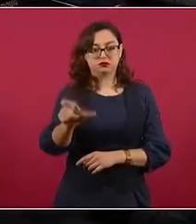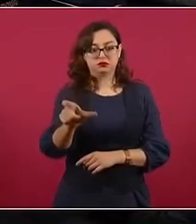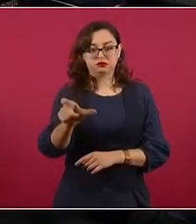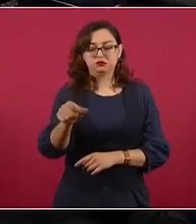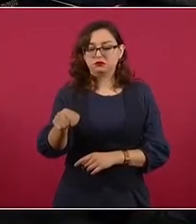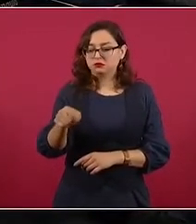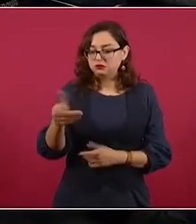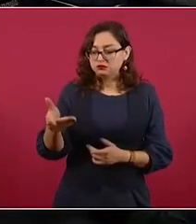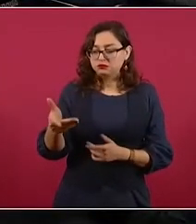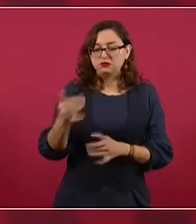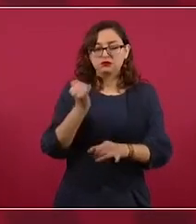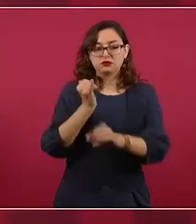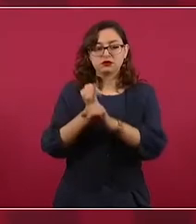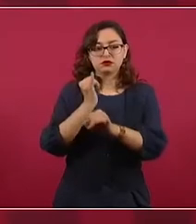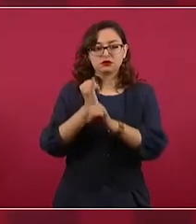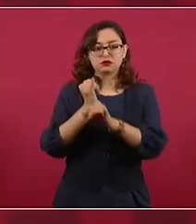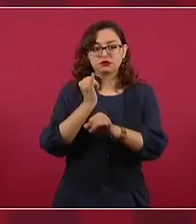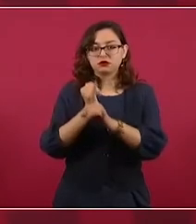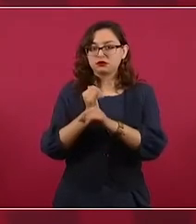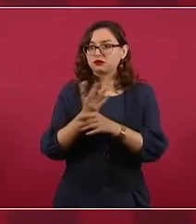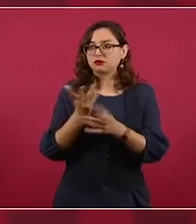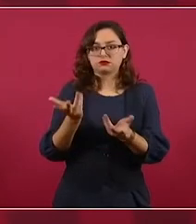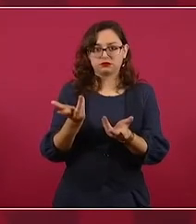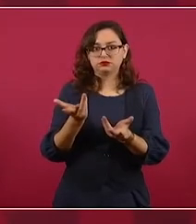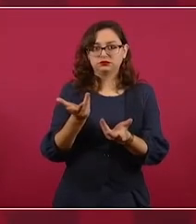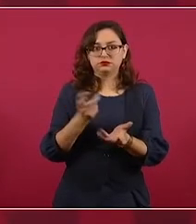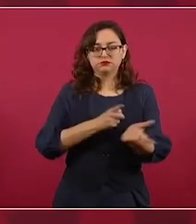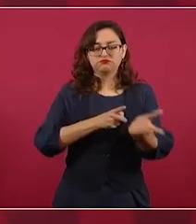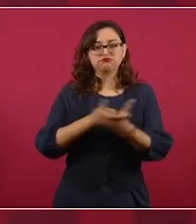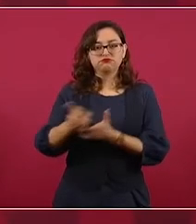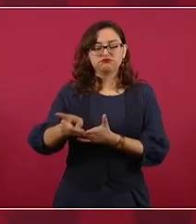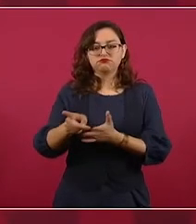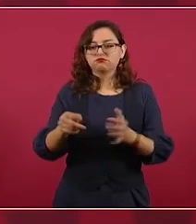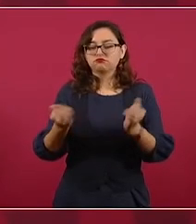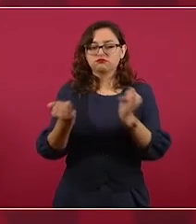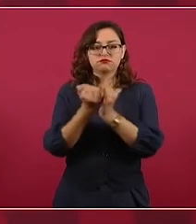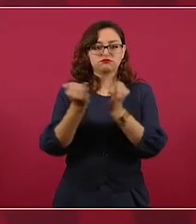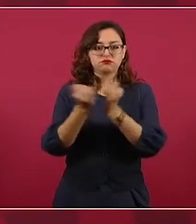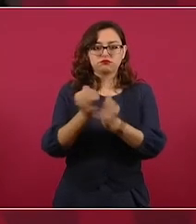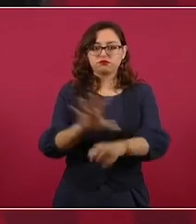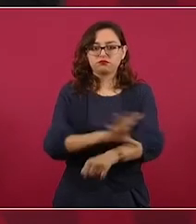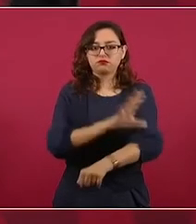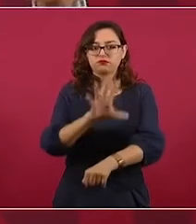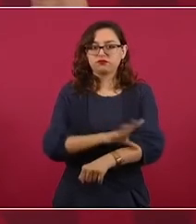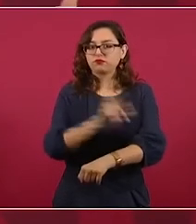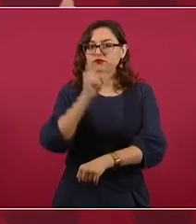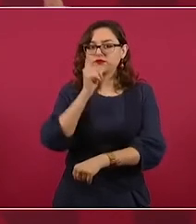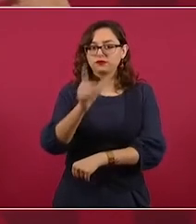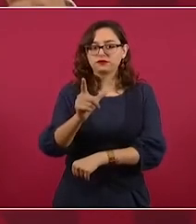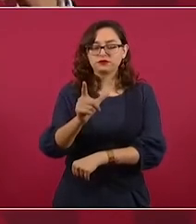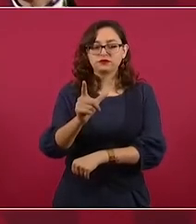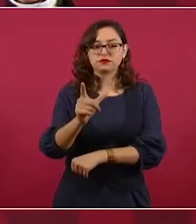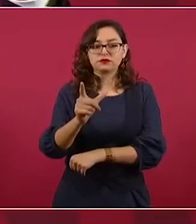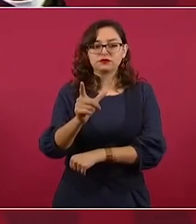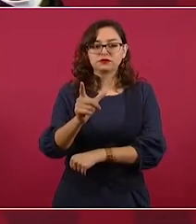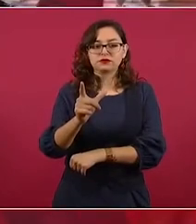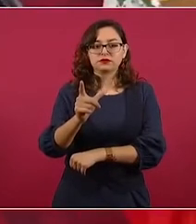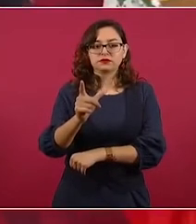Es un servicio como el de la luz y es una